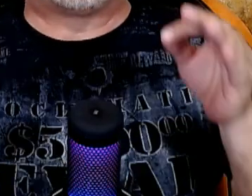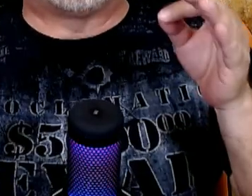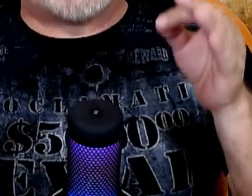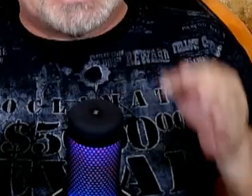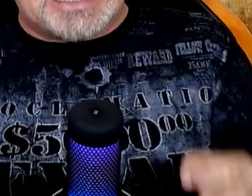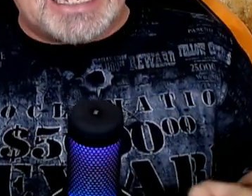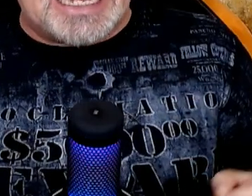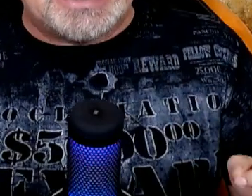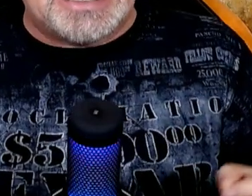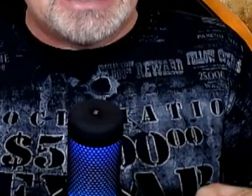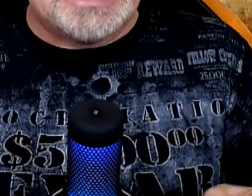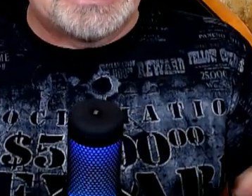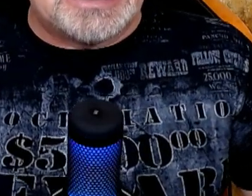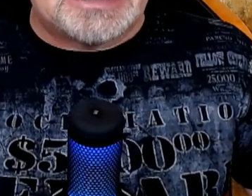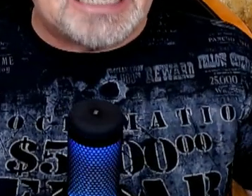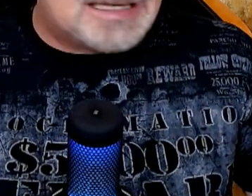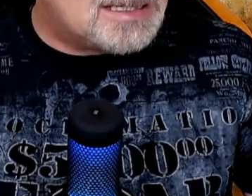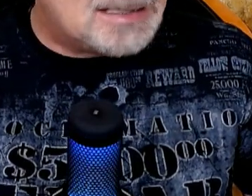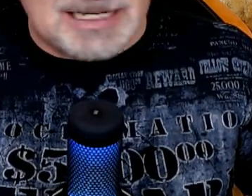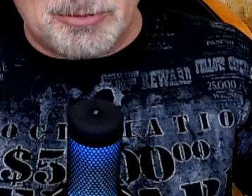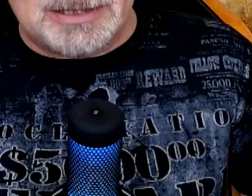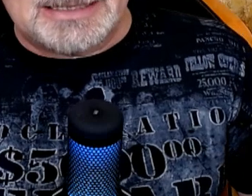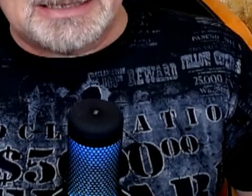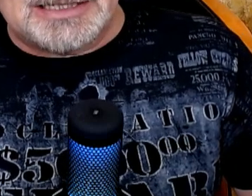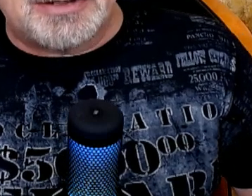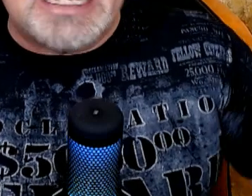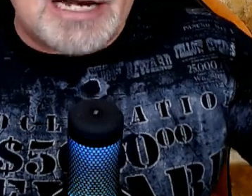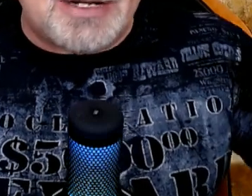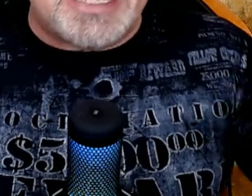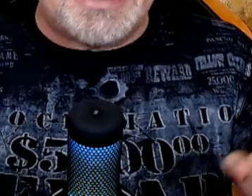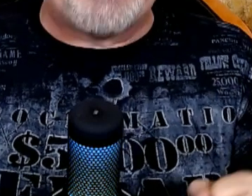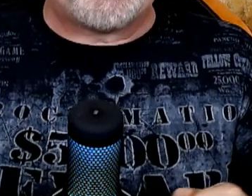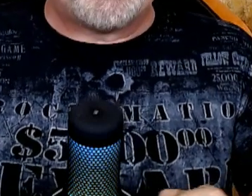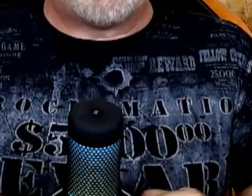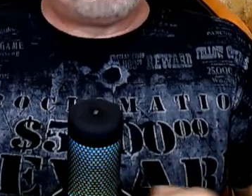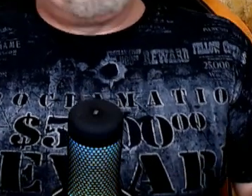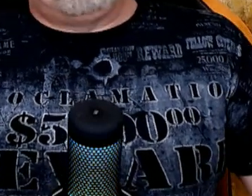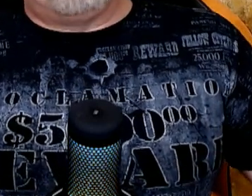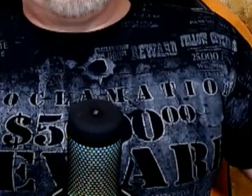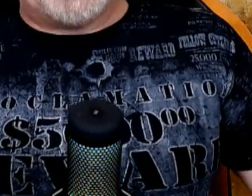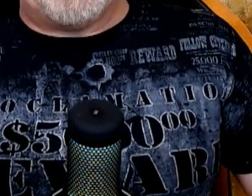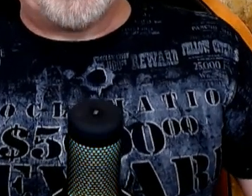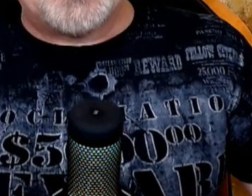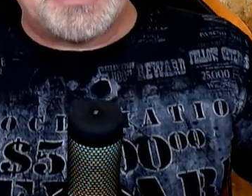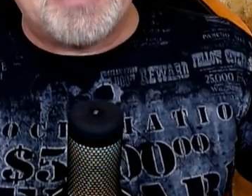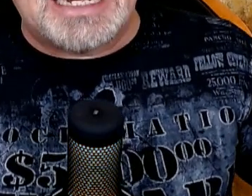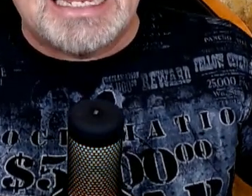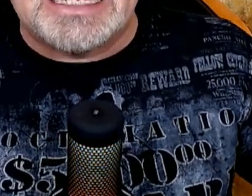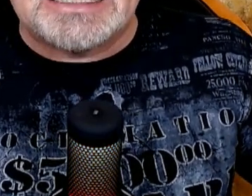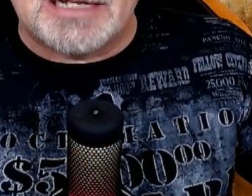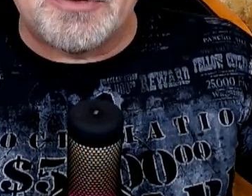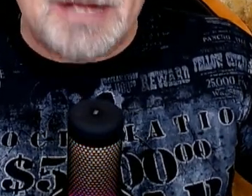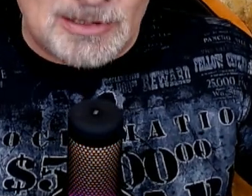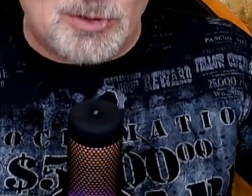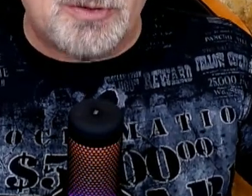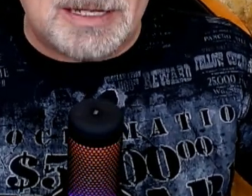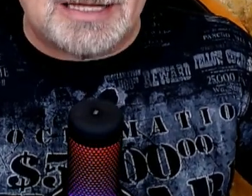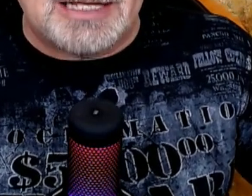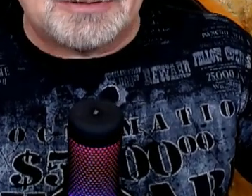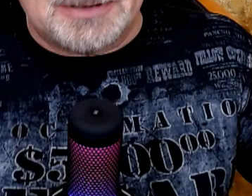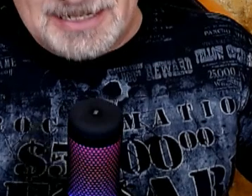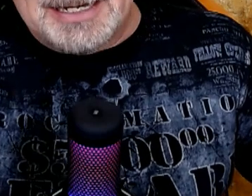suelte la carcajada de las andeses que pone este señor ricardo anaya pues ya no hay mucho que hablar estamos bien